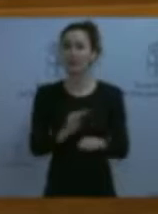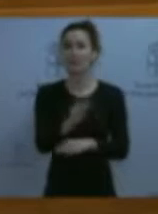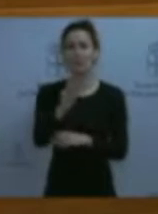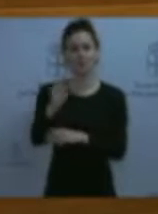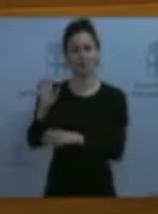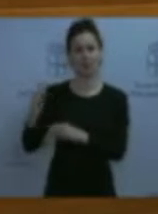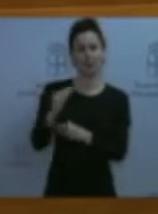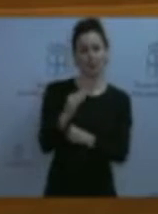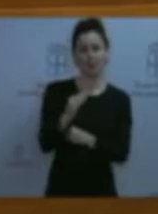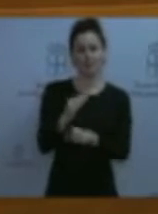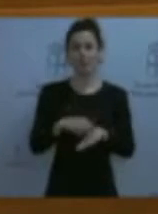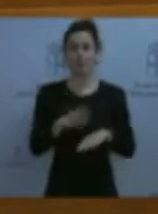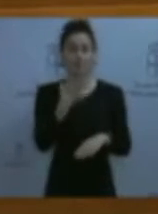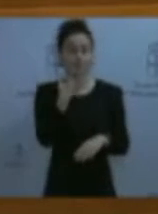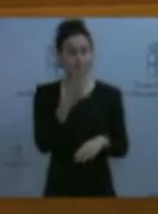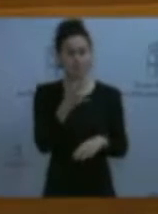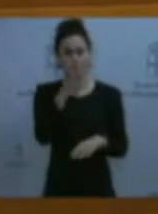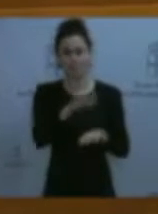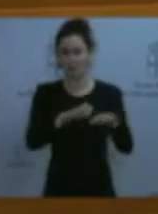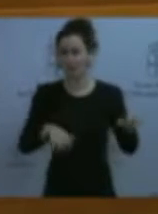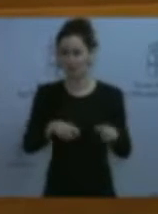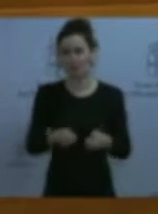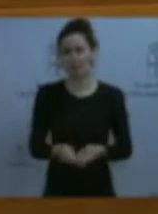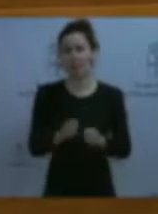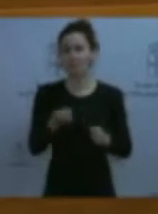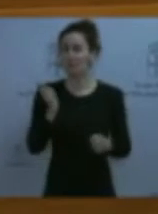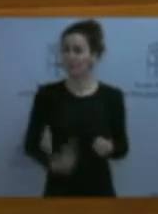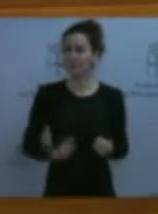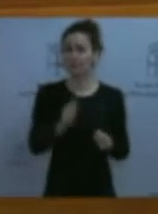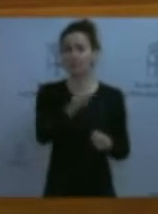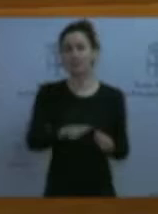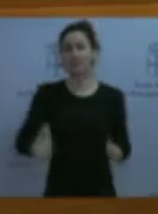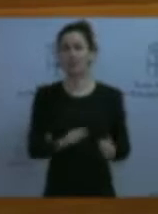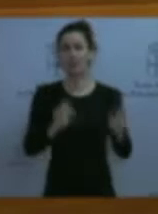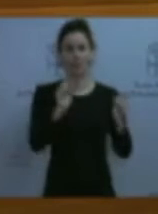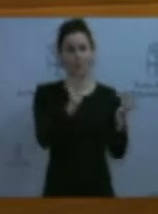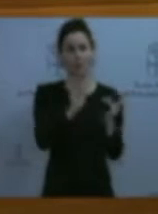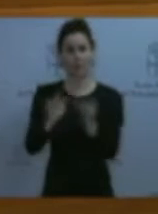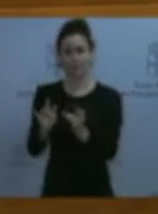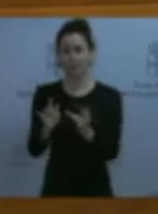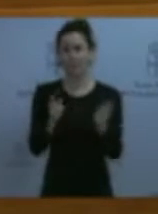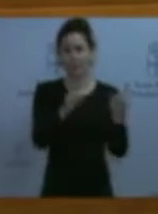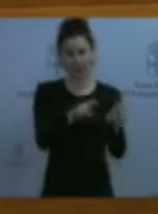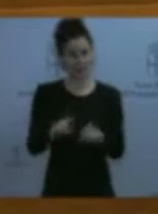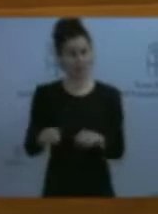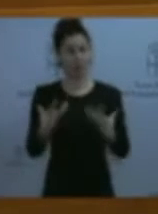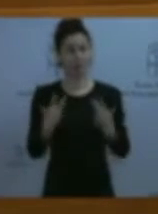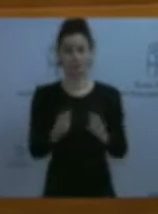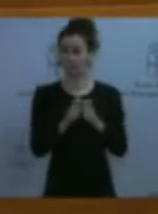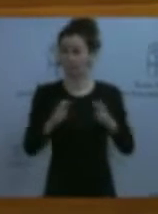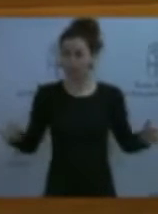Europea y es triste decir que la mayor parte de los profesionales con los que nos reunimos, y son muchos.